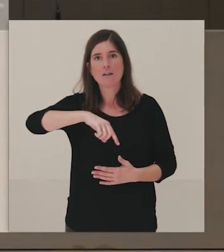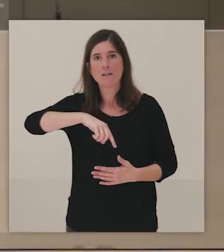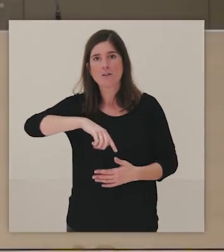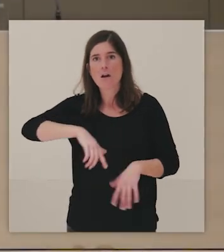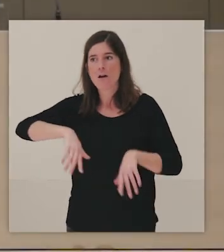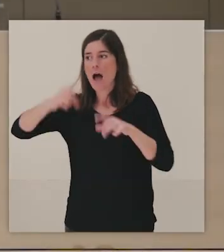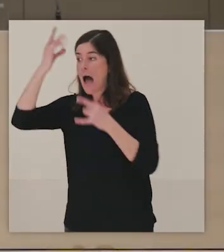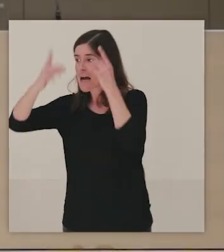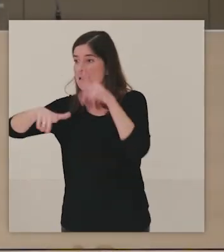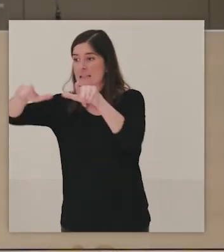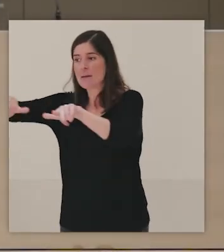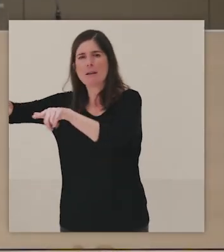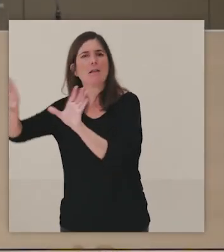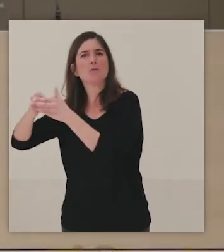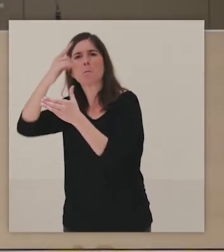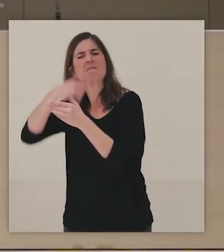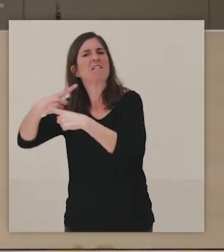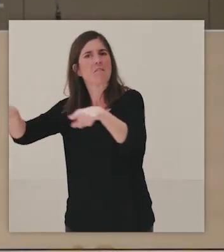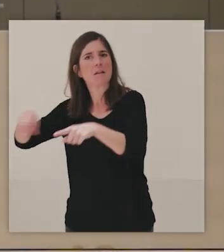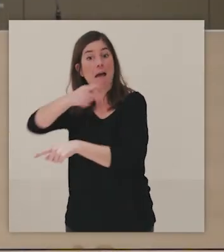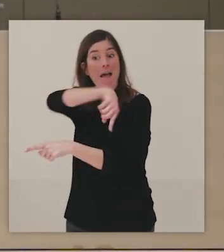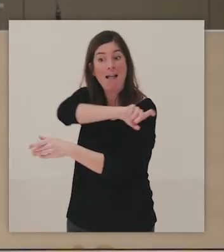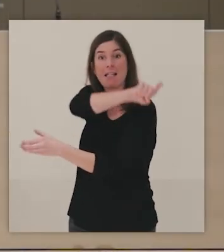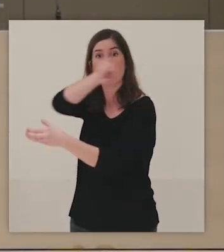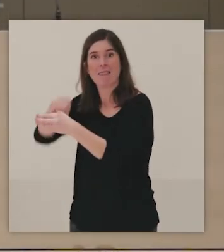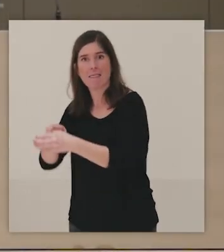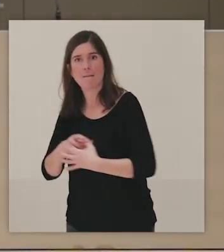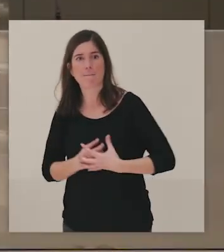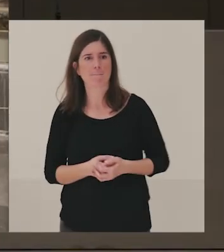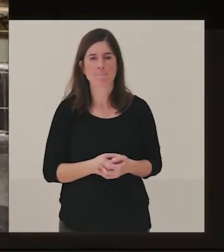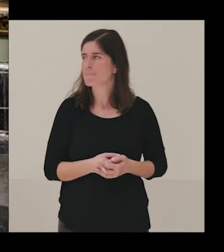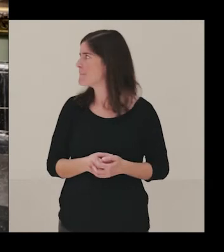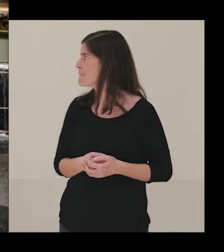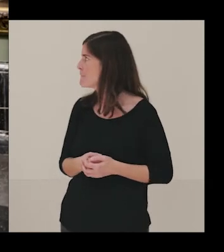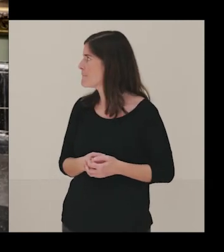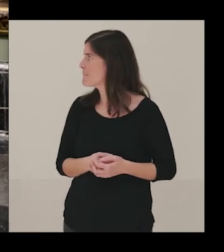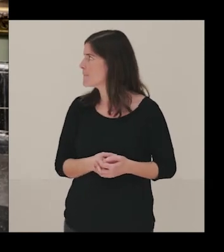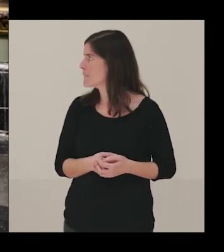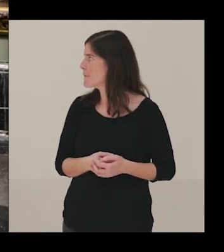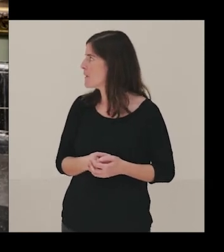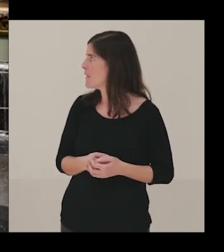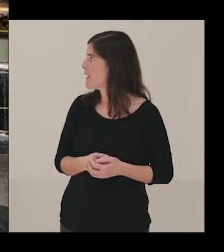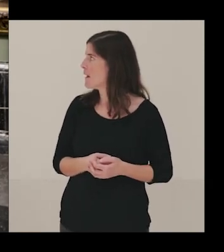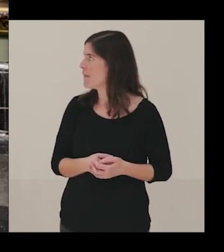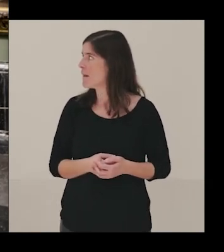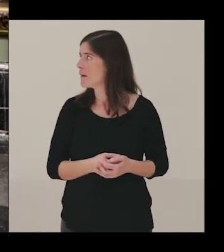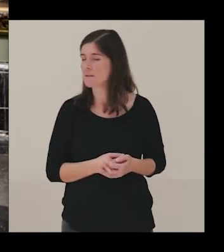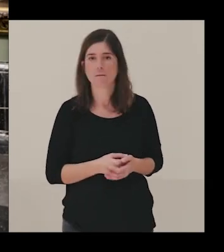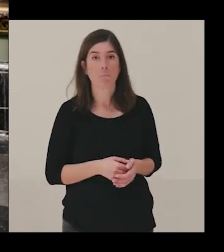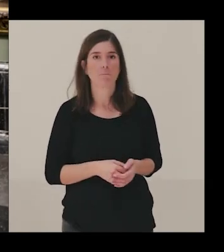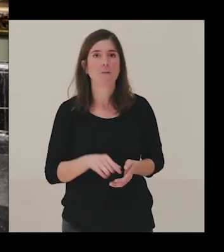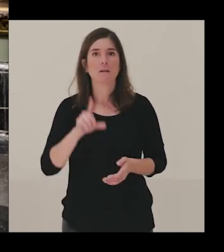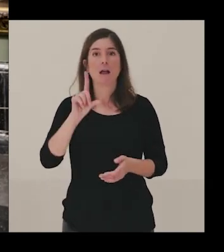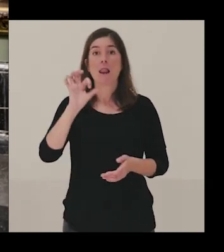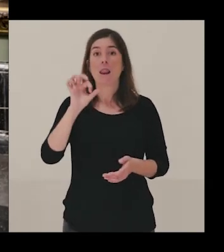las actividades en sala, de las visitas. Bueno, y Landeras es un proyecto que hicimos con el CEPA